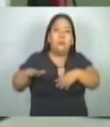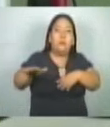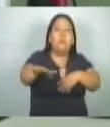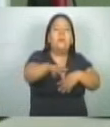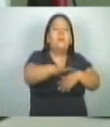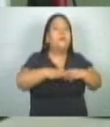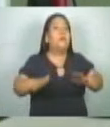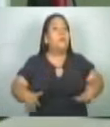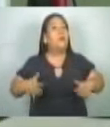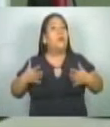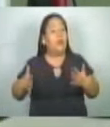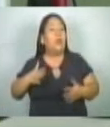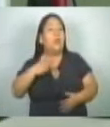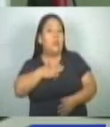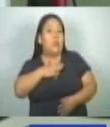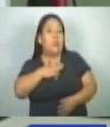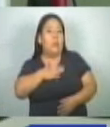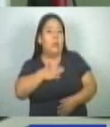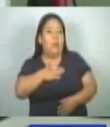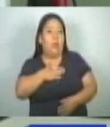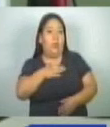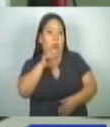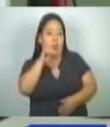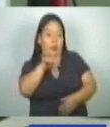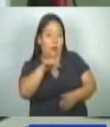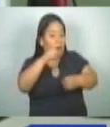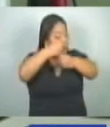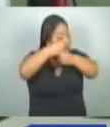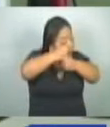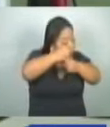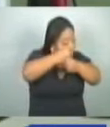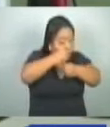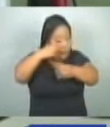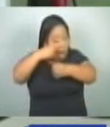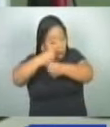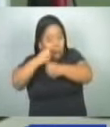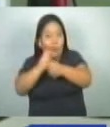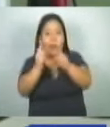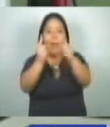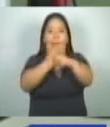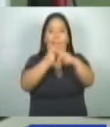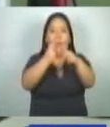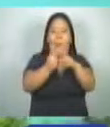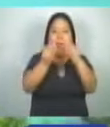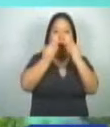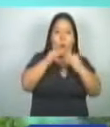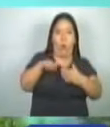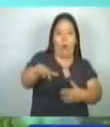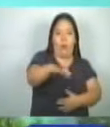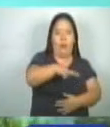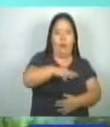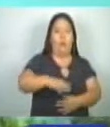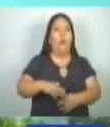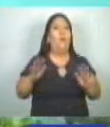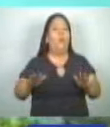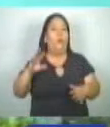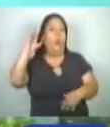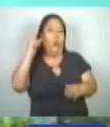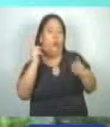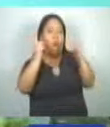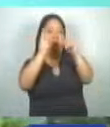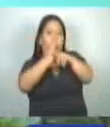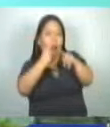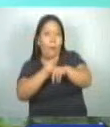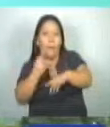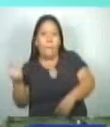están presentes en cada una de las ocasiones en que ha habido coloración del lago de Coatepeque. Los cambios de color en el lago han llamado